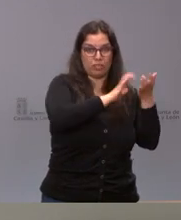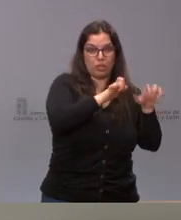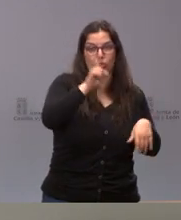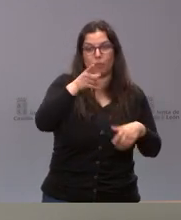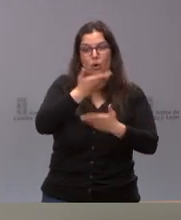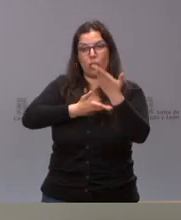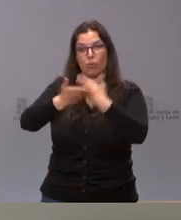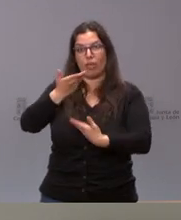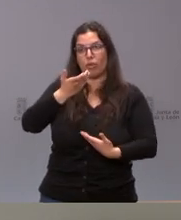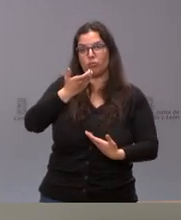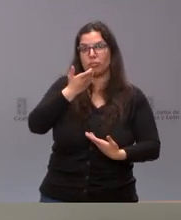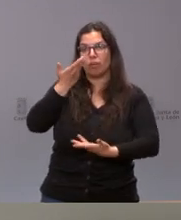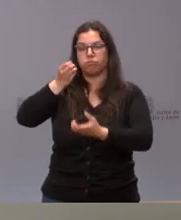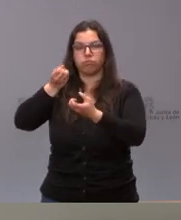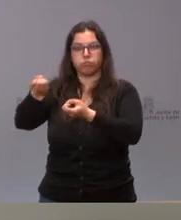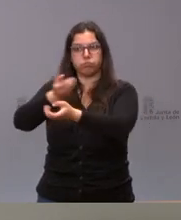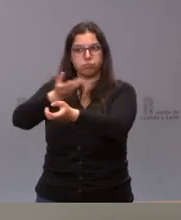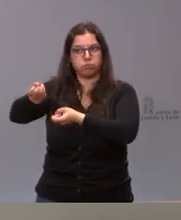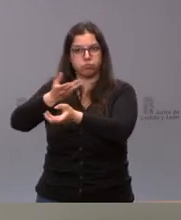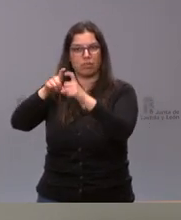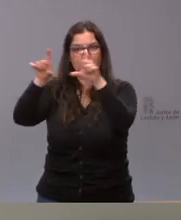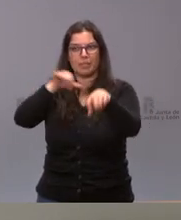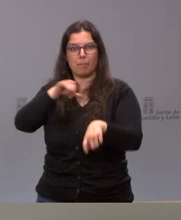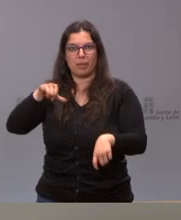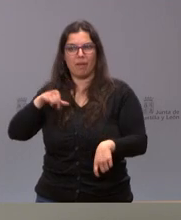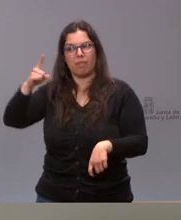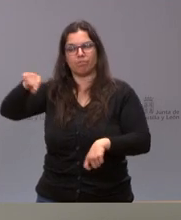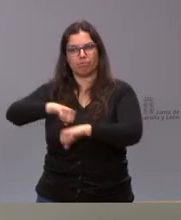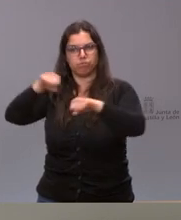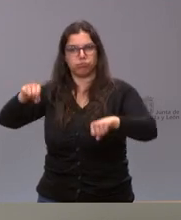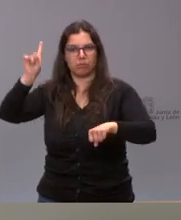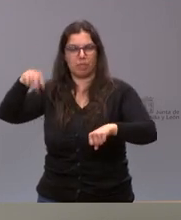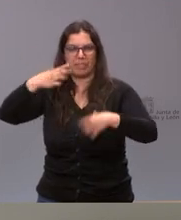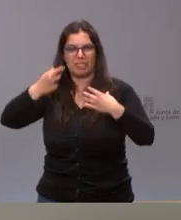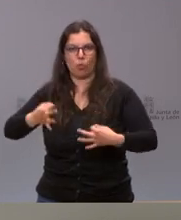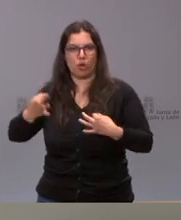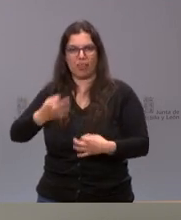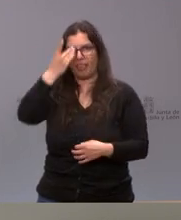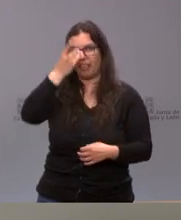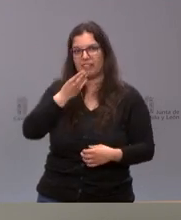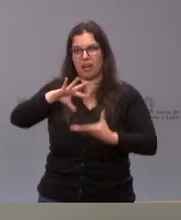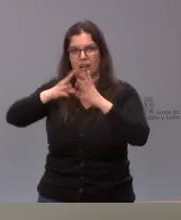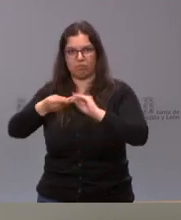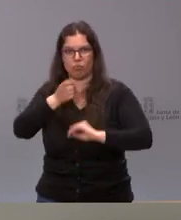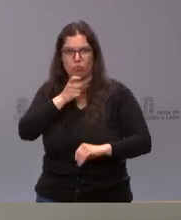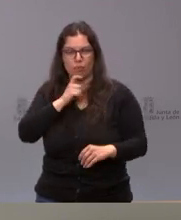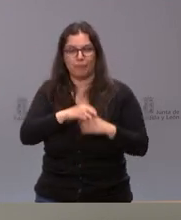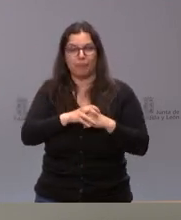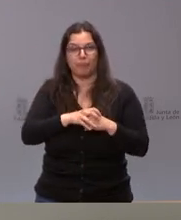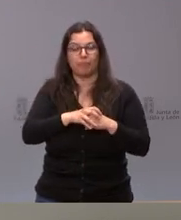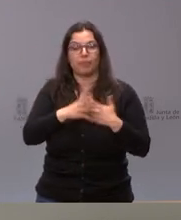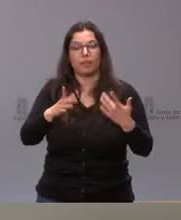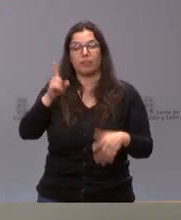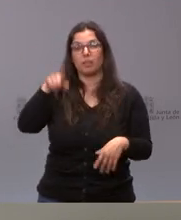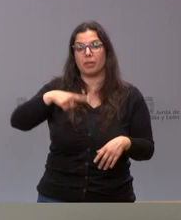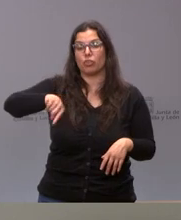tener con empresas privadas que pudieran tener necesidad también de reforzar la ciberseguridad en materia de digitalización. para este eje creo recordar que había